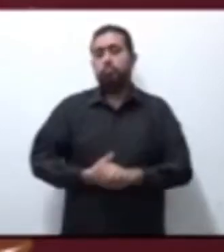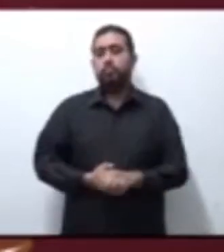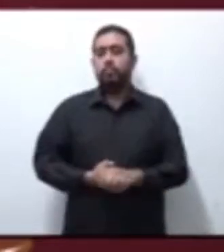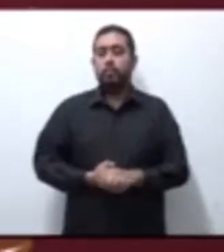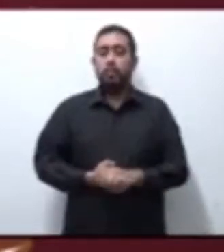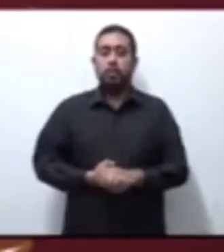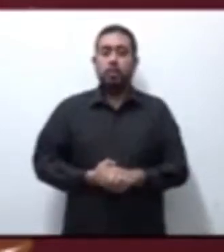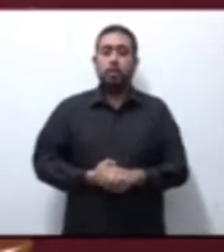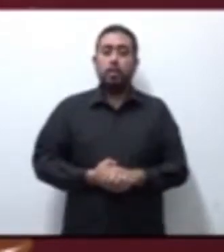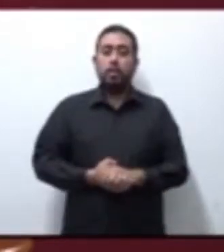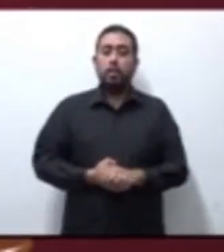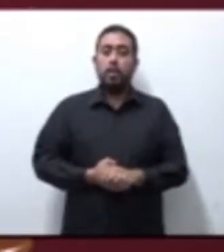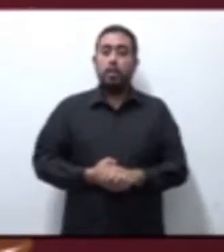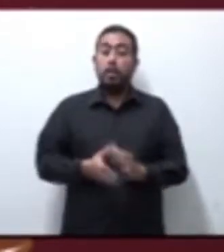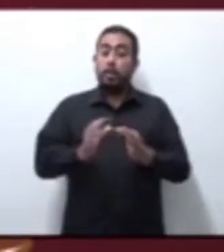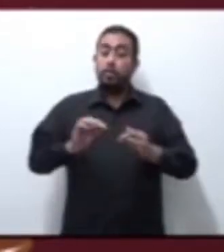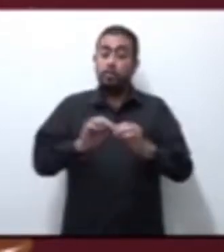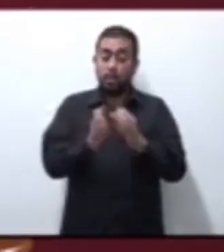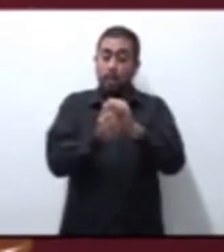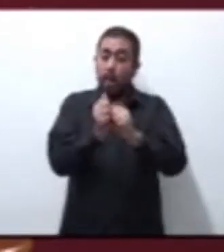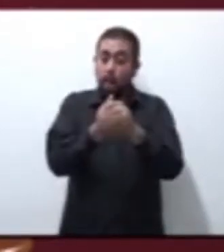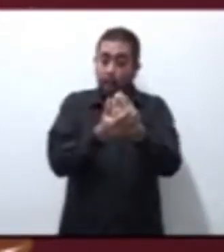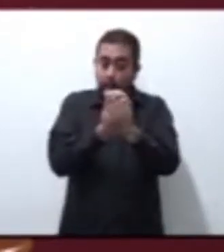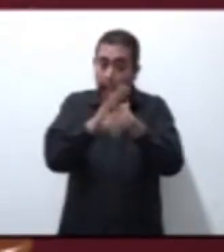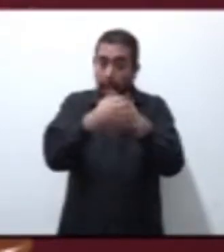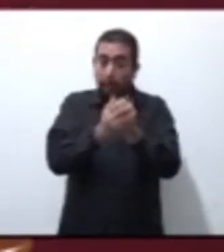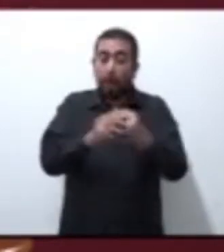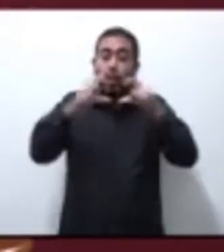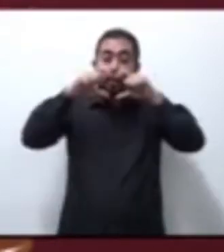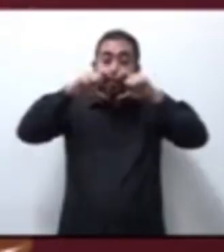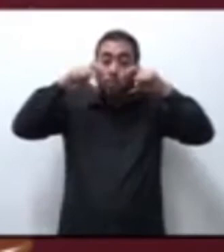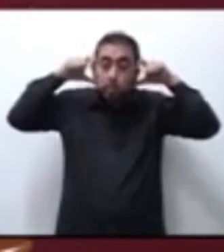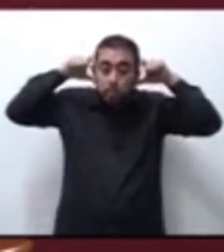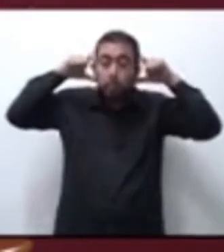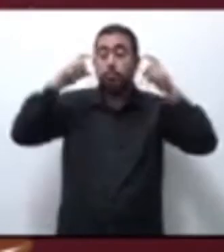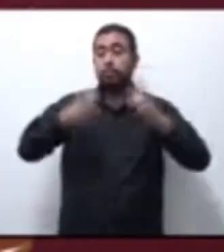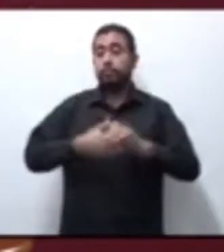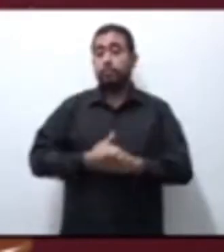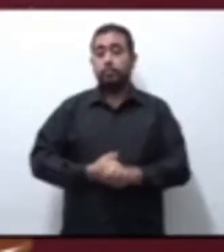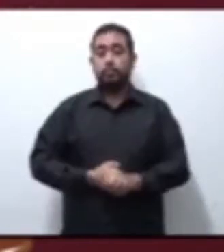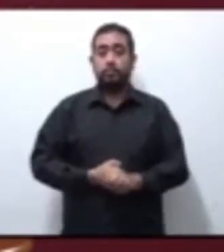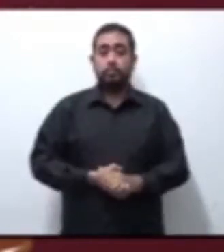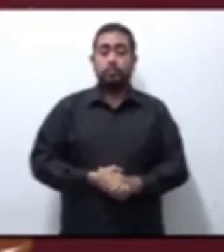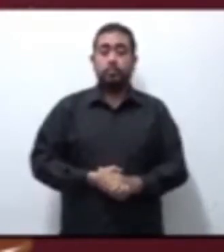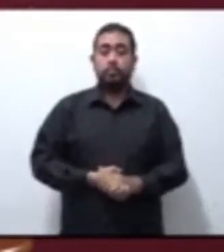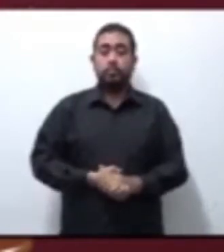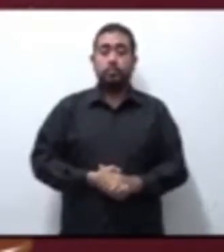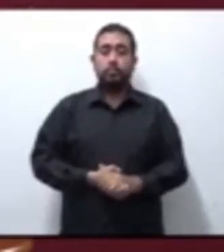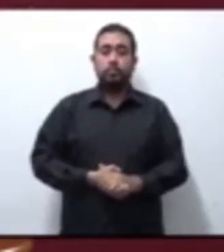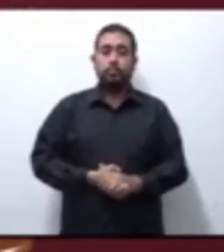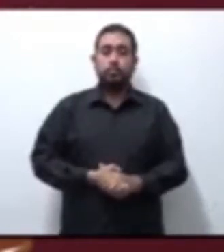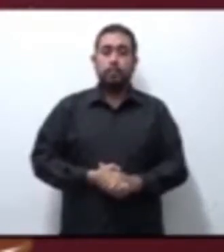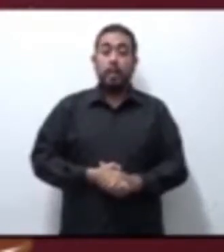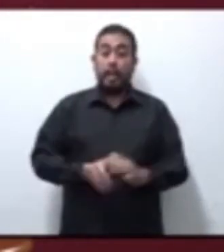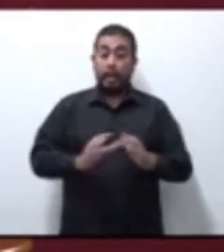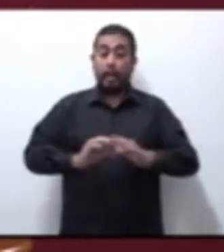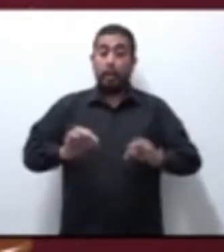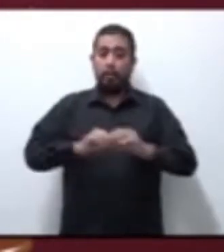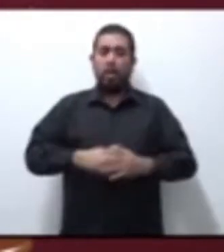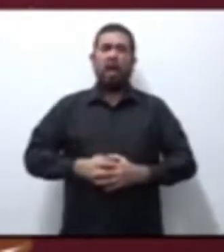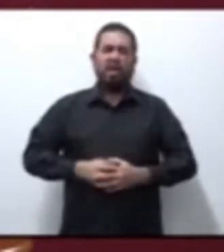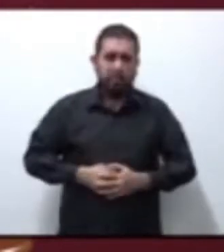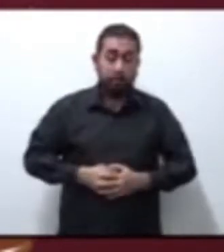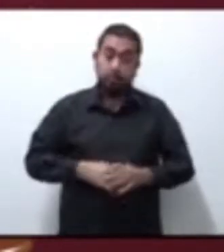utilizar el lavado de manos, el cubrebocas, si alguien estornuda, la cara